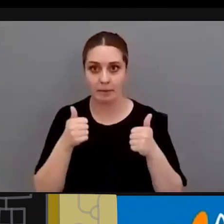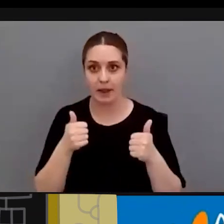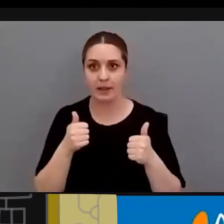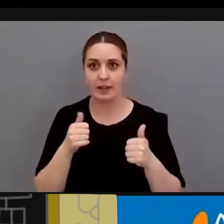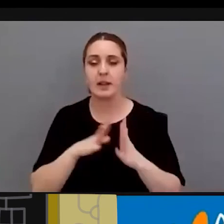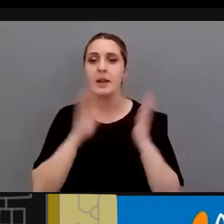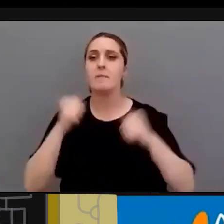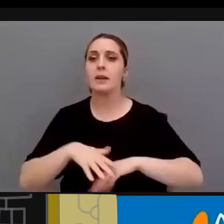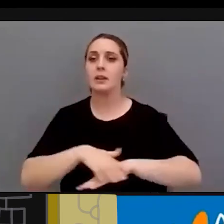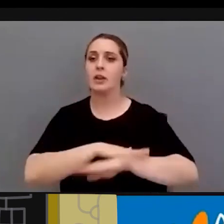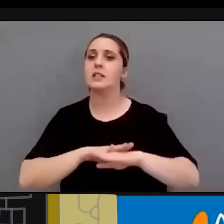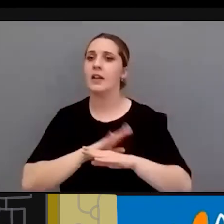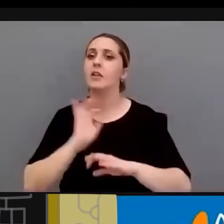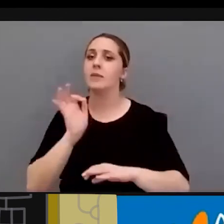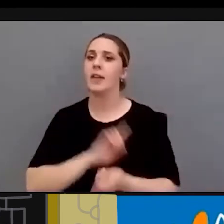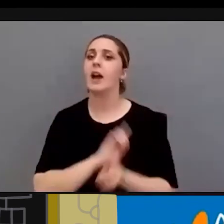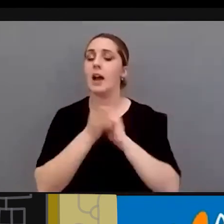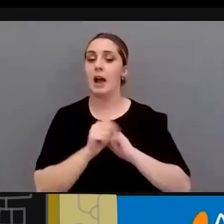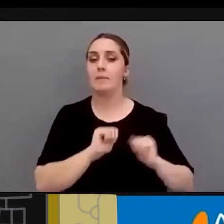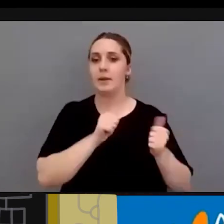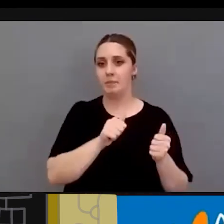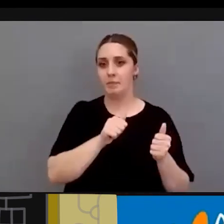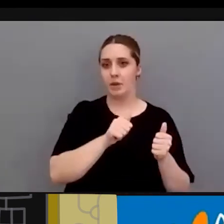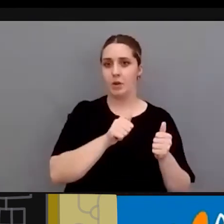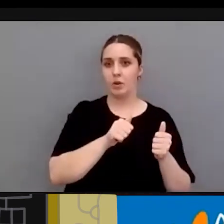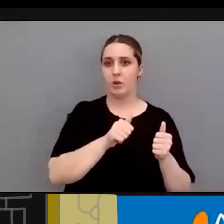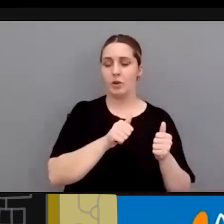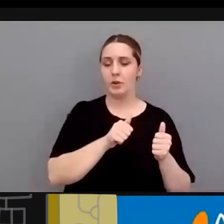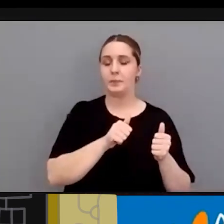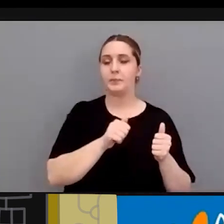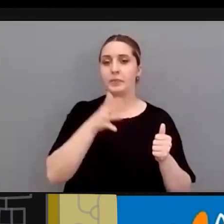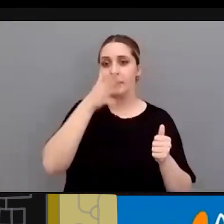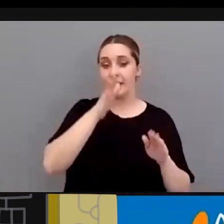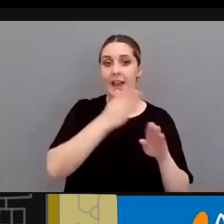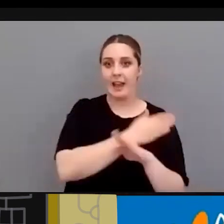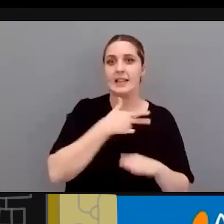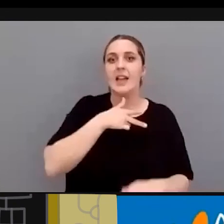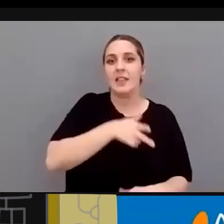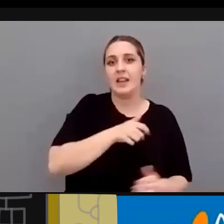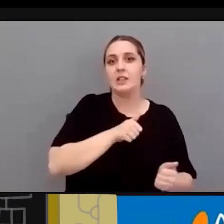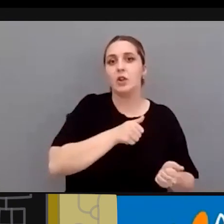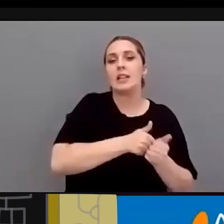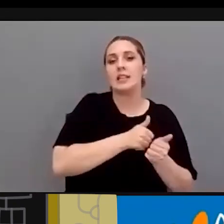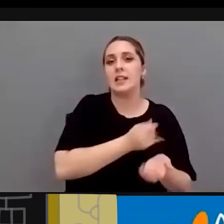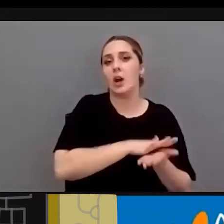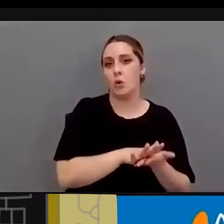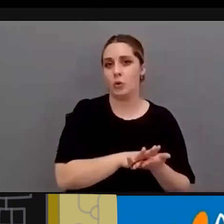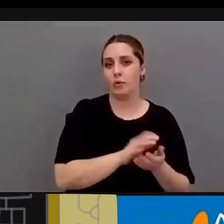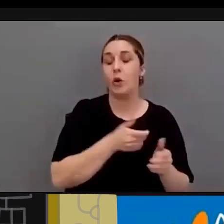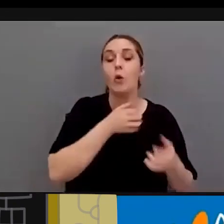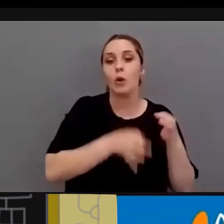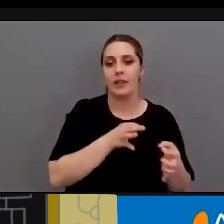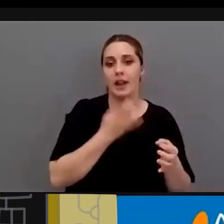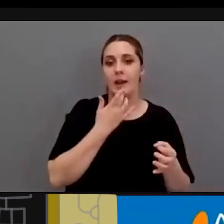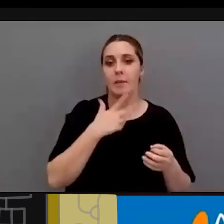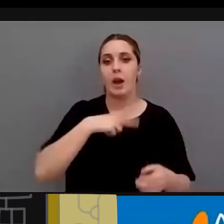estado ha modificado efectivamente y ya desde el inicio de antes de la interposición de la denuncia ya hay derecho a esa asistencia política es verdad no solo de